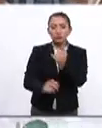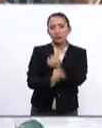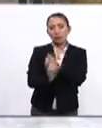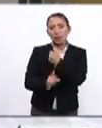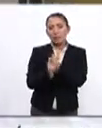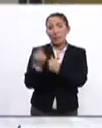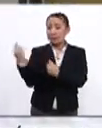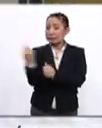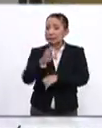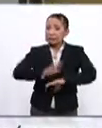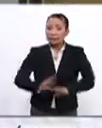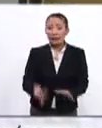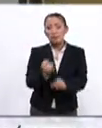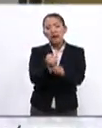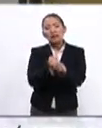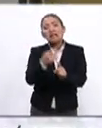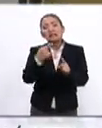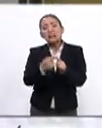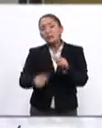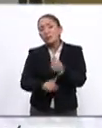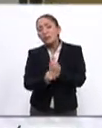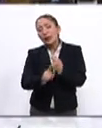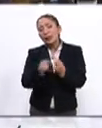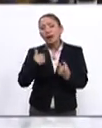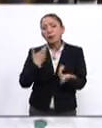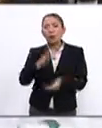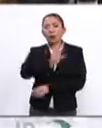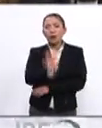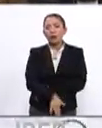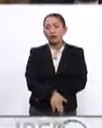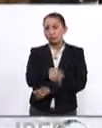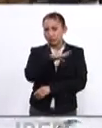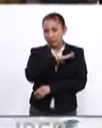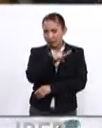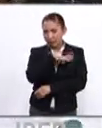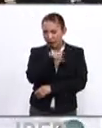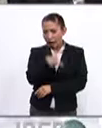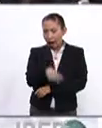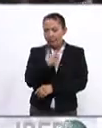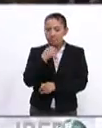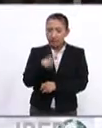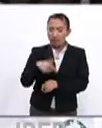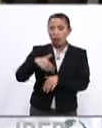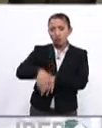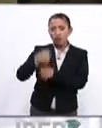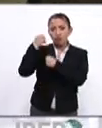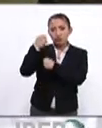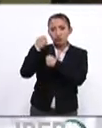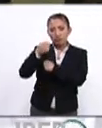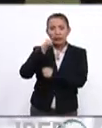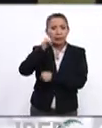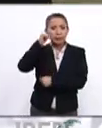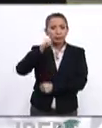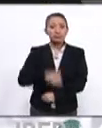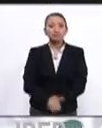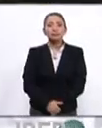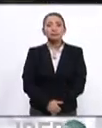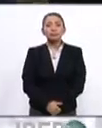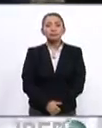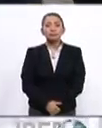tensiones y urgió a investigar los incidentes que dejaron víctimas mortales durante las manifestaciones de ayer.